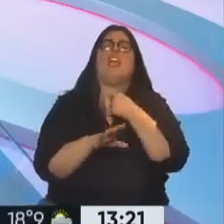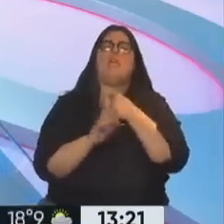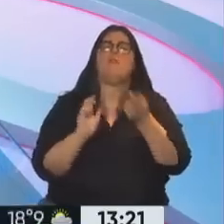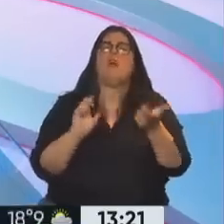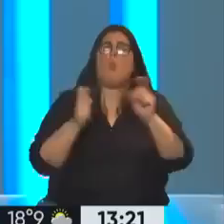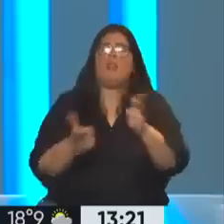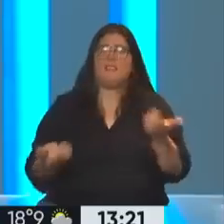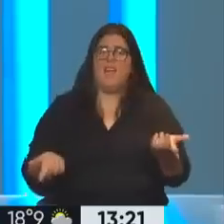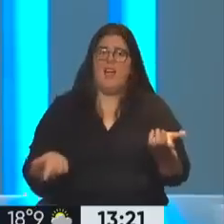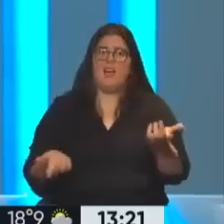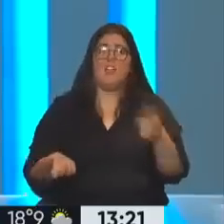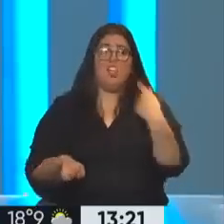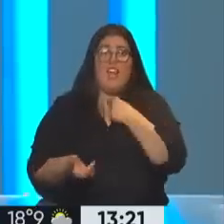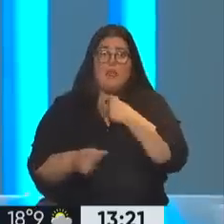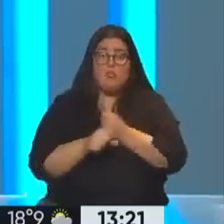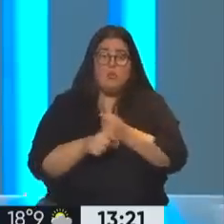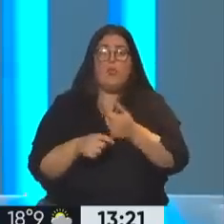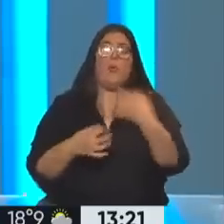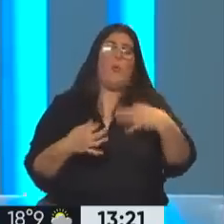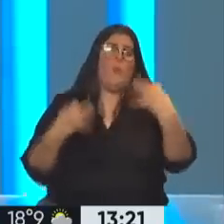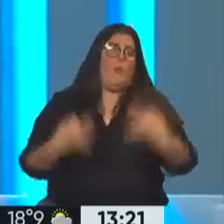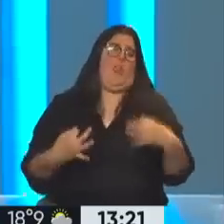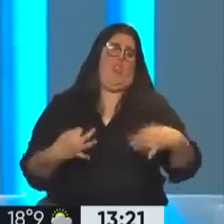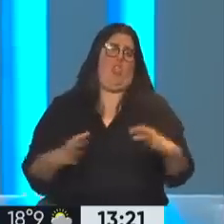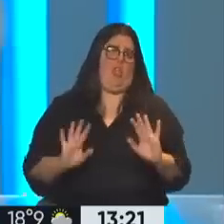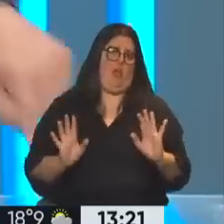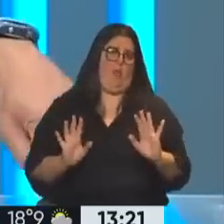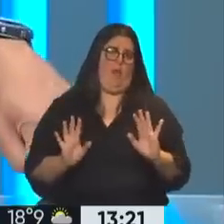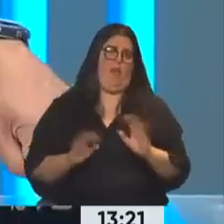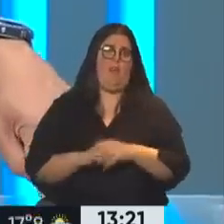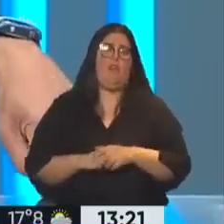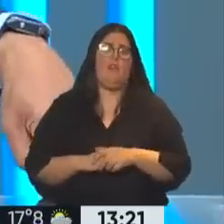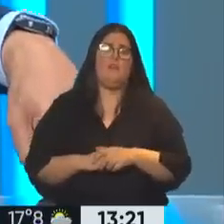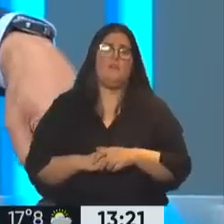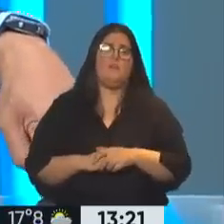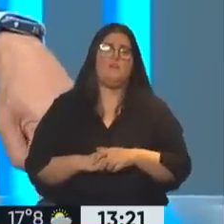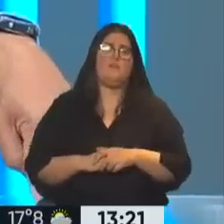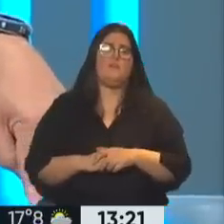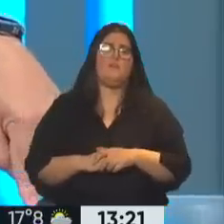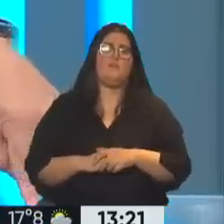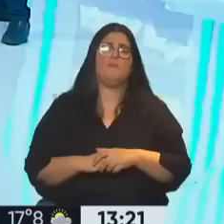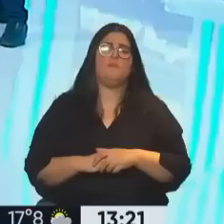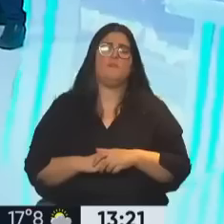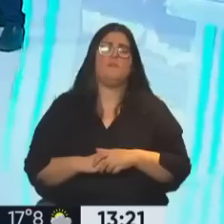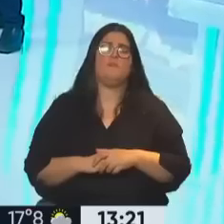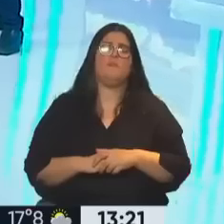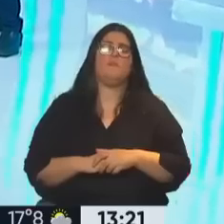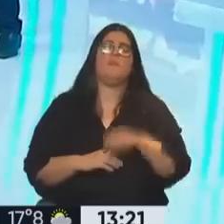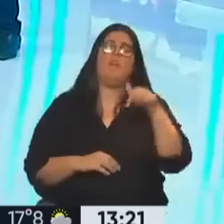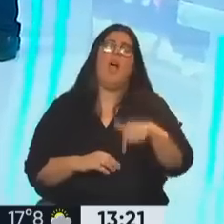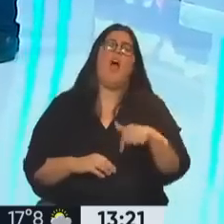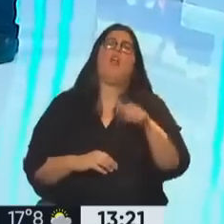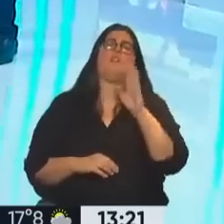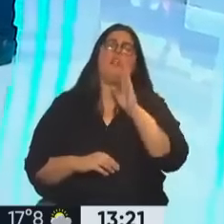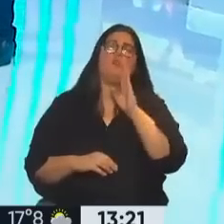Si queremos imitar, hagámoslo bien. Y ese Ecuador, ese Estados Unidos en 1918 es más cercano al Estados Unidos de la guerra civil que al Estados Unidos actual.